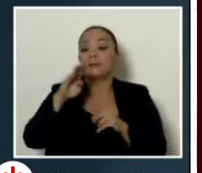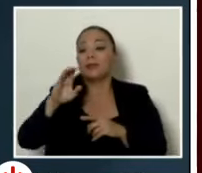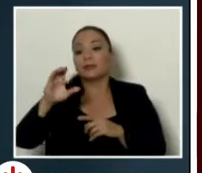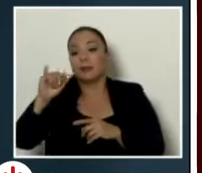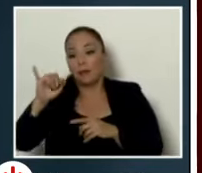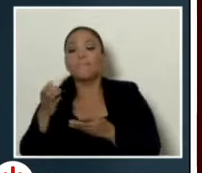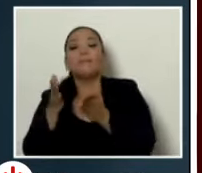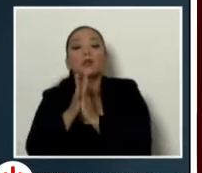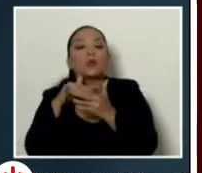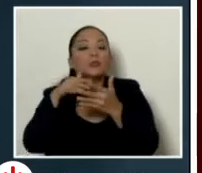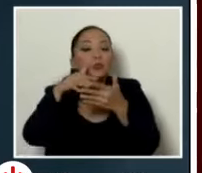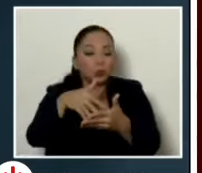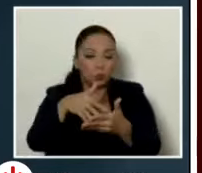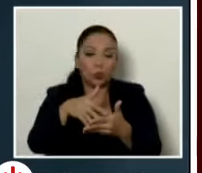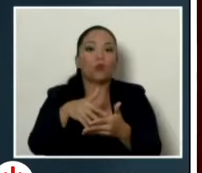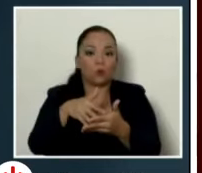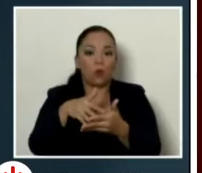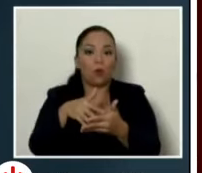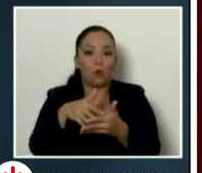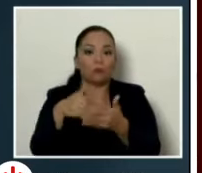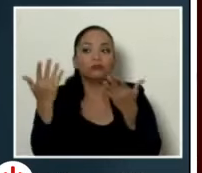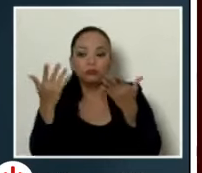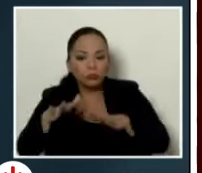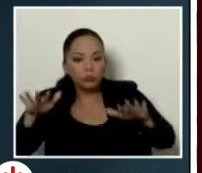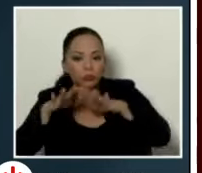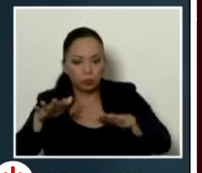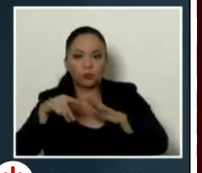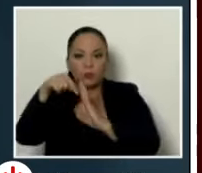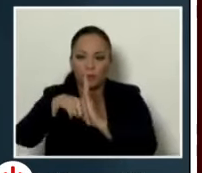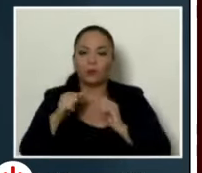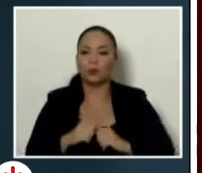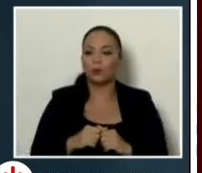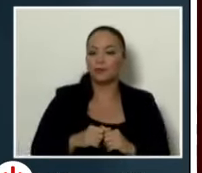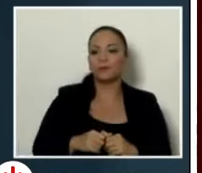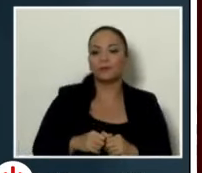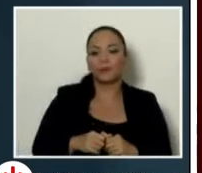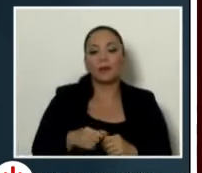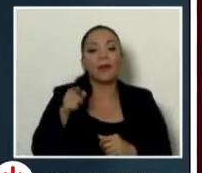en proceso el humedad de la culebra ya lo tenemos había un par de puntos